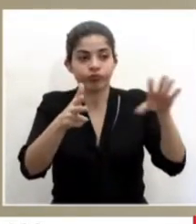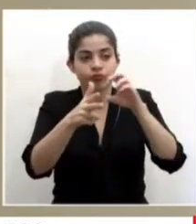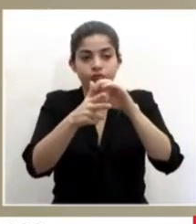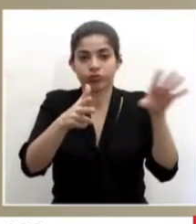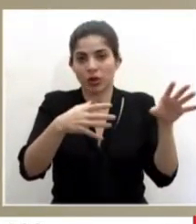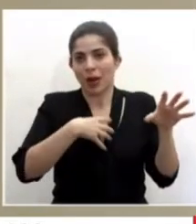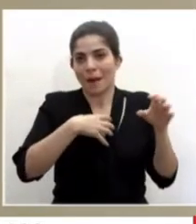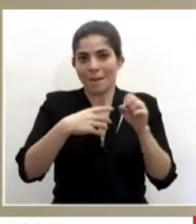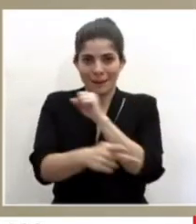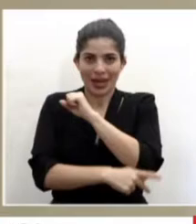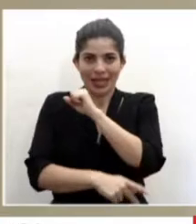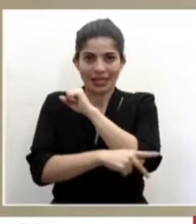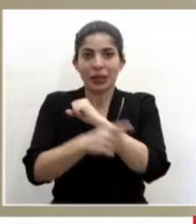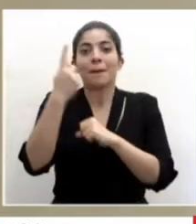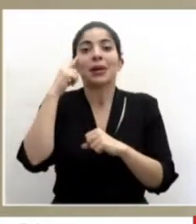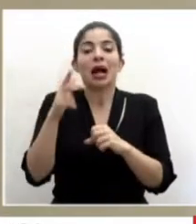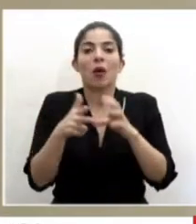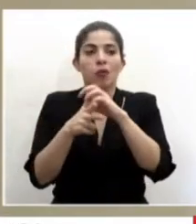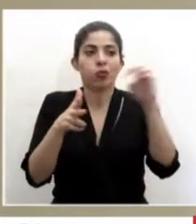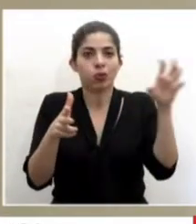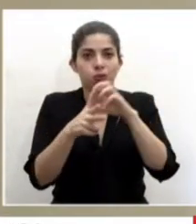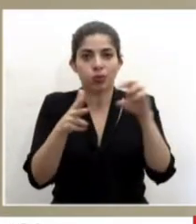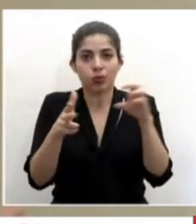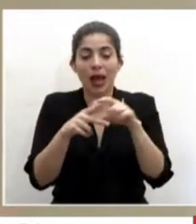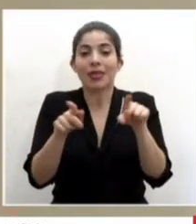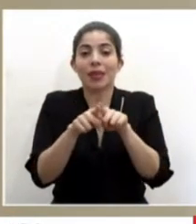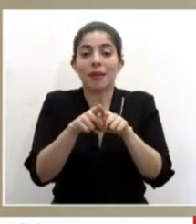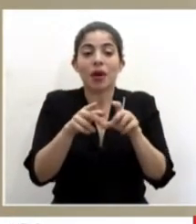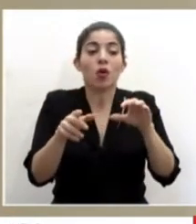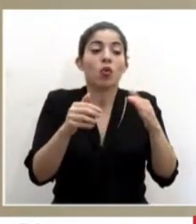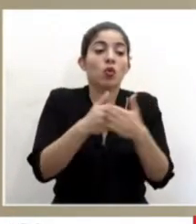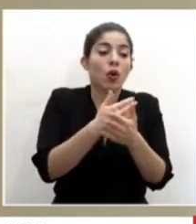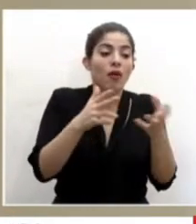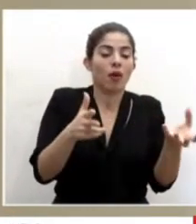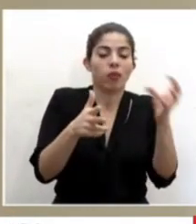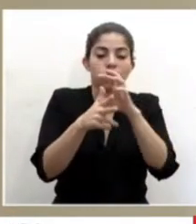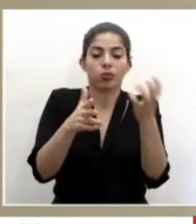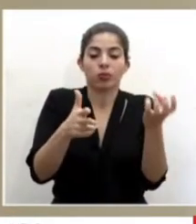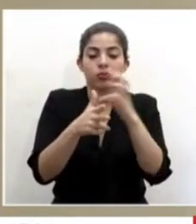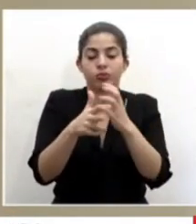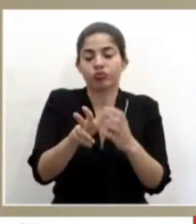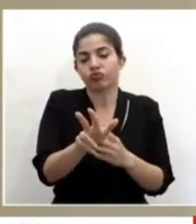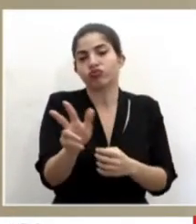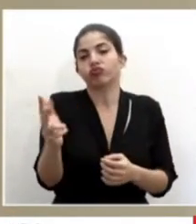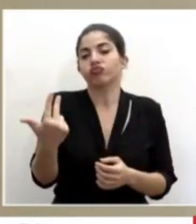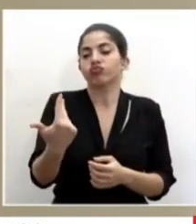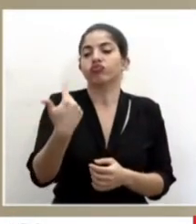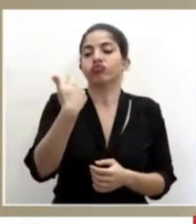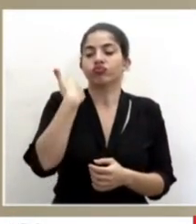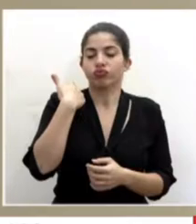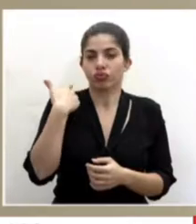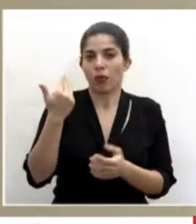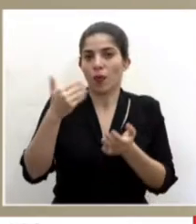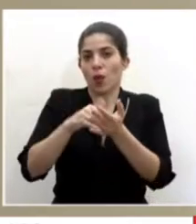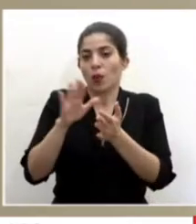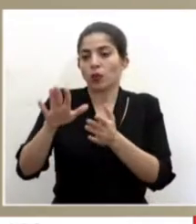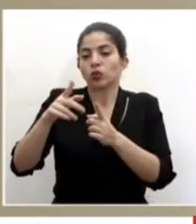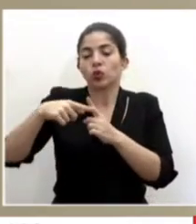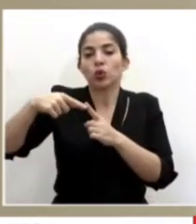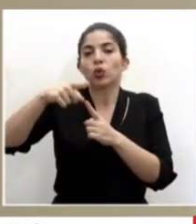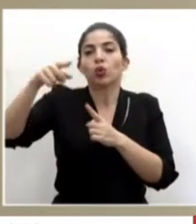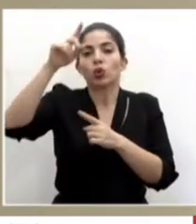para descargar e incluso levantar carga y volver a sus rutas transnacionales y